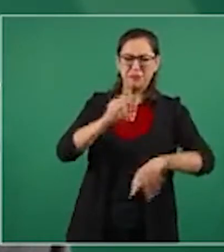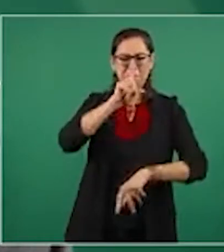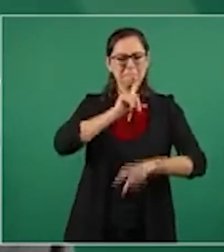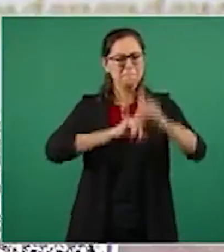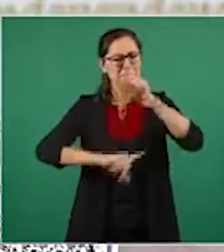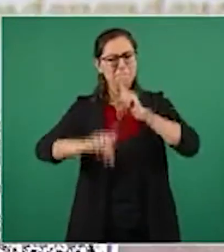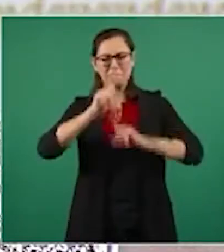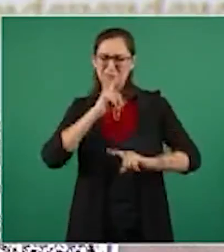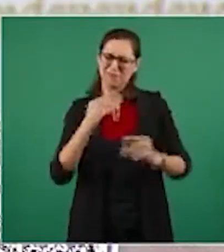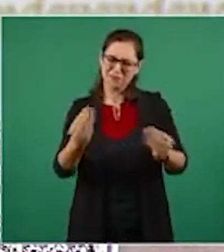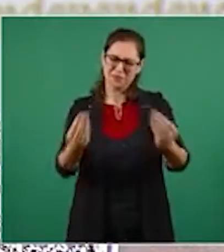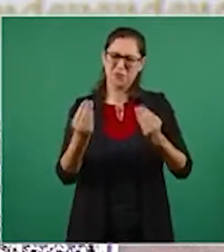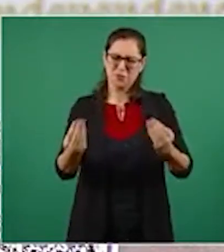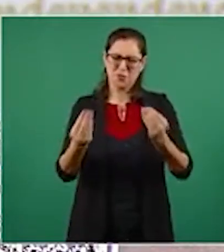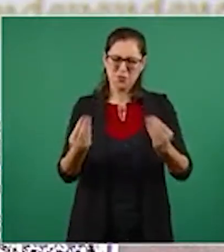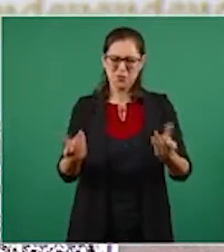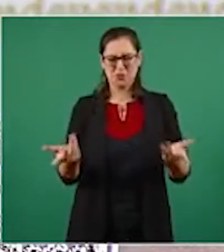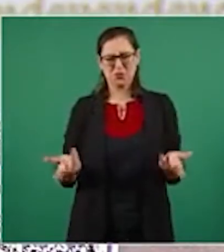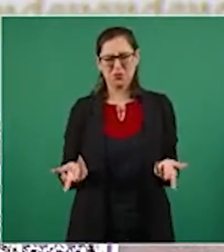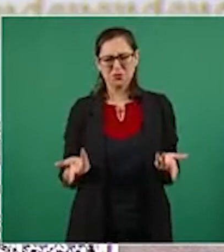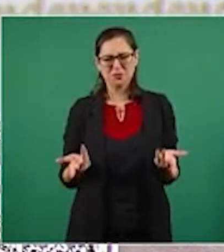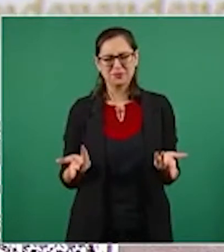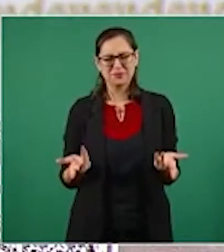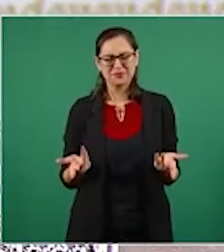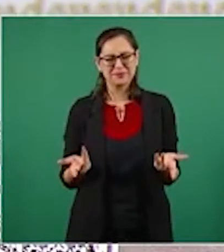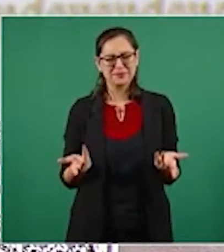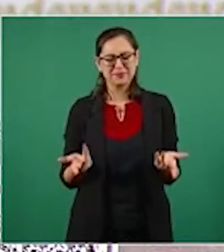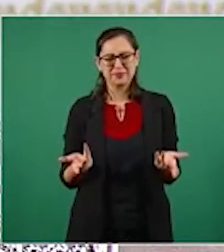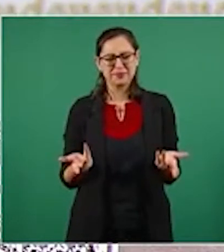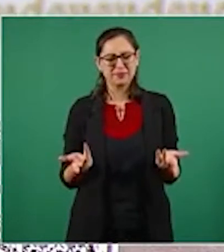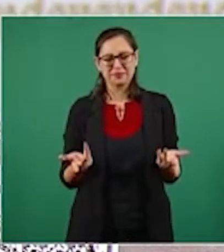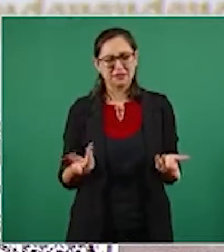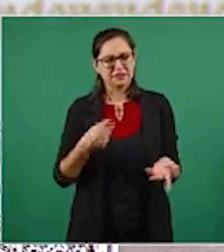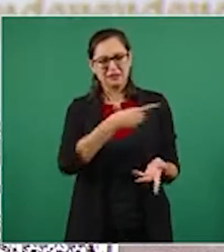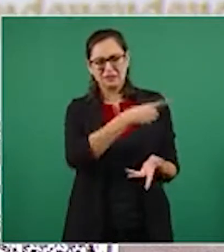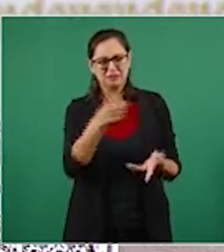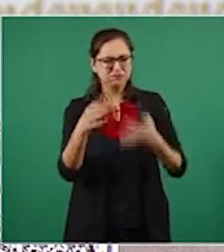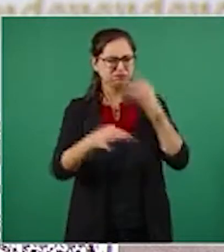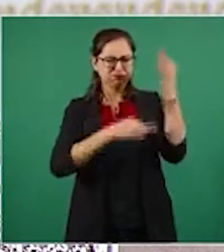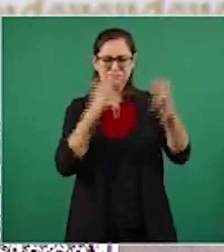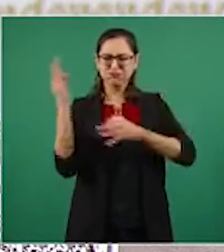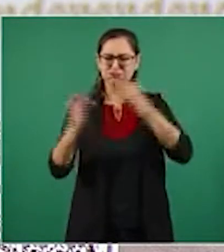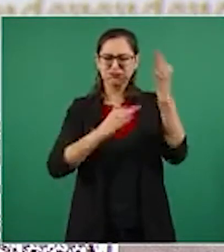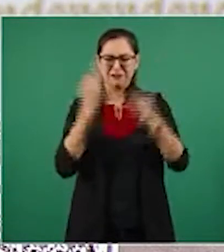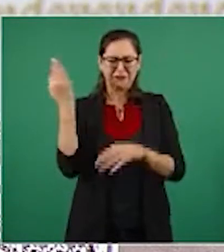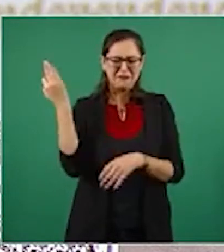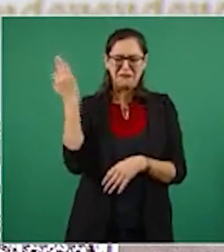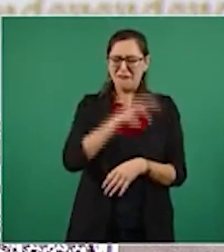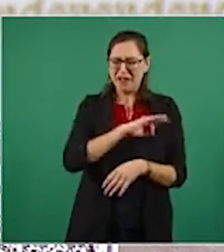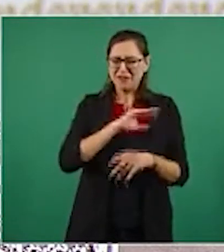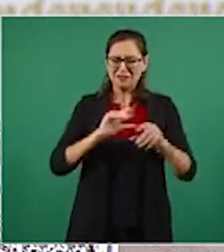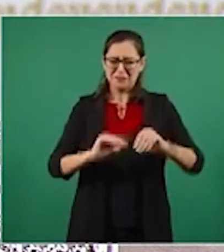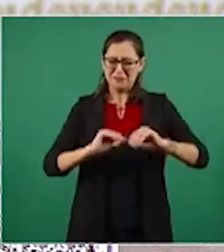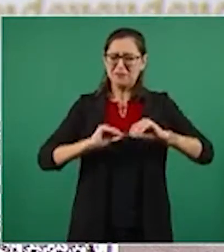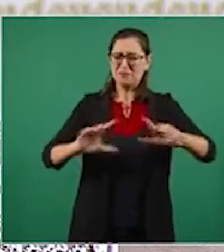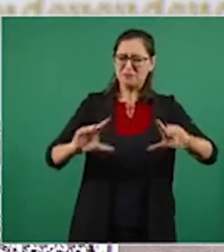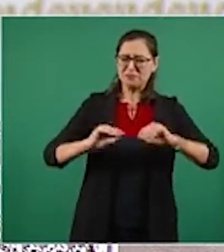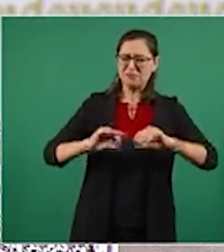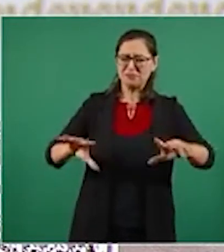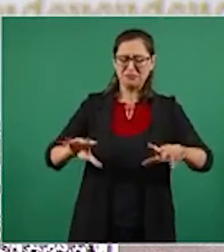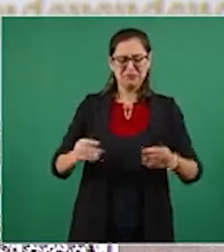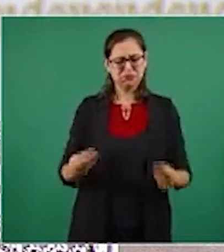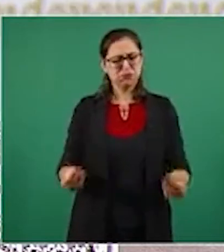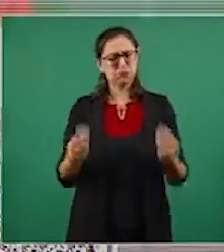de muchas noticias falsas. Y